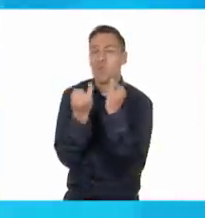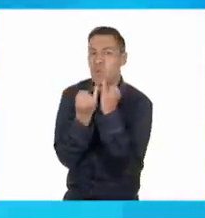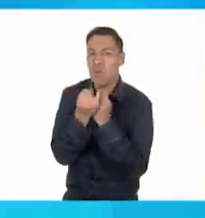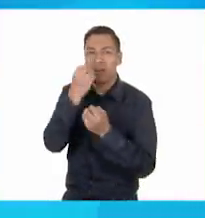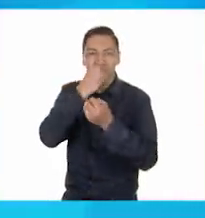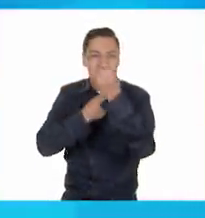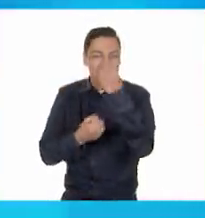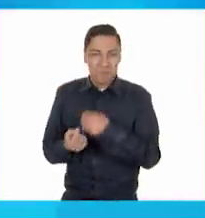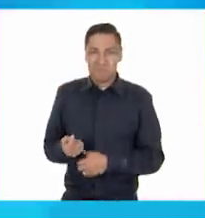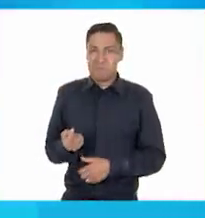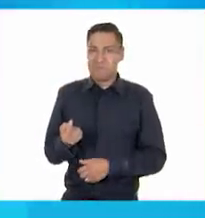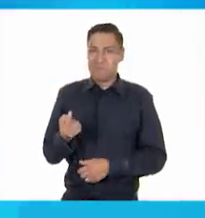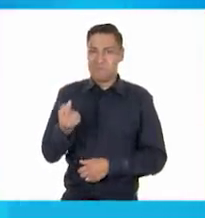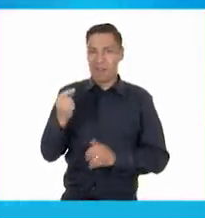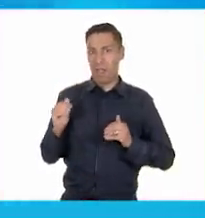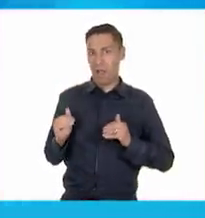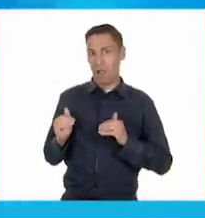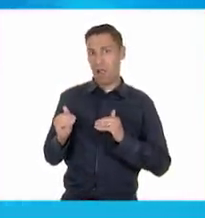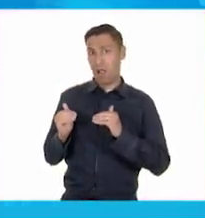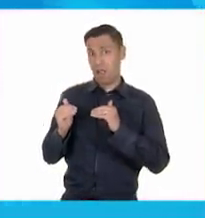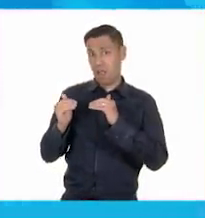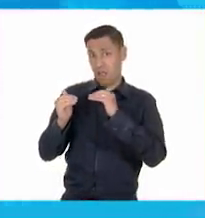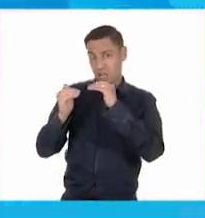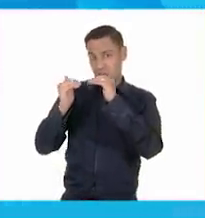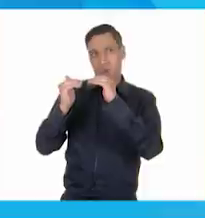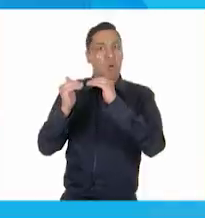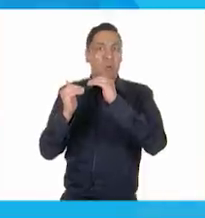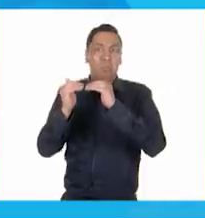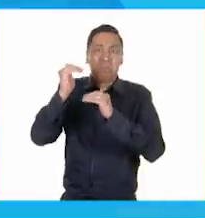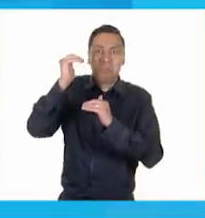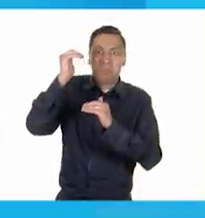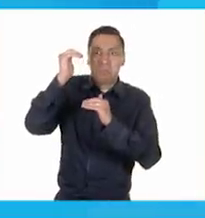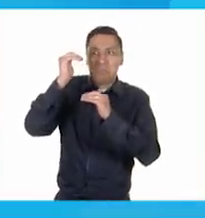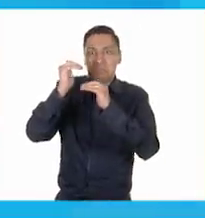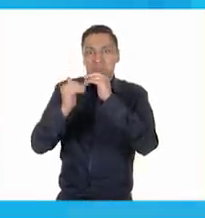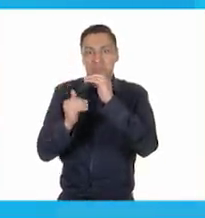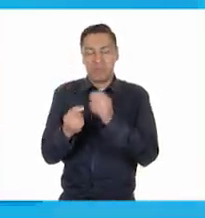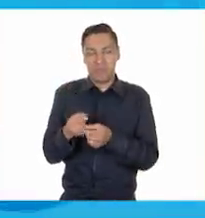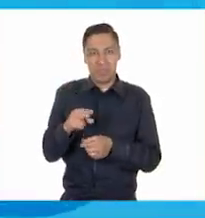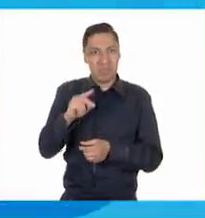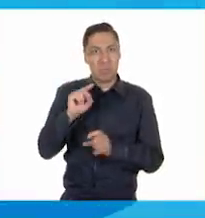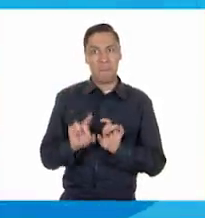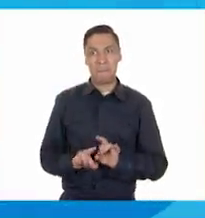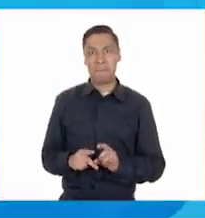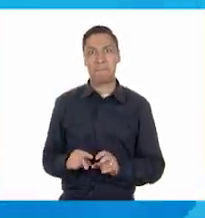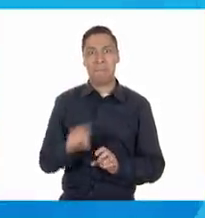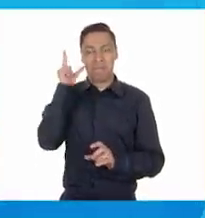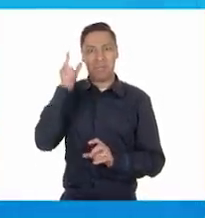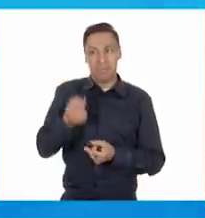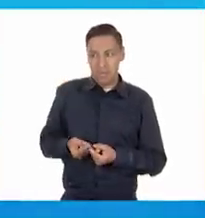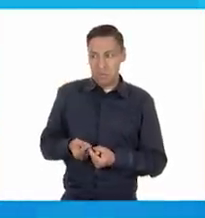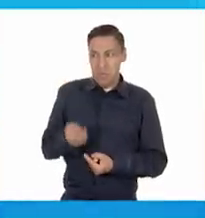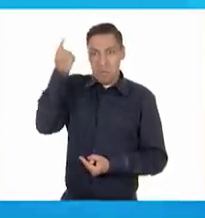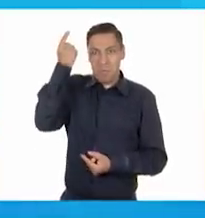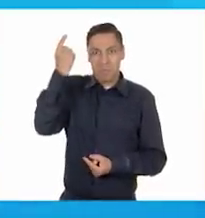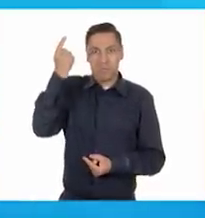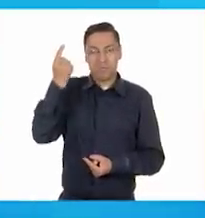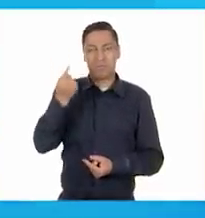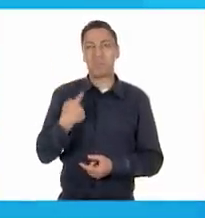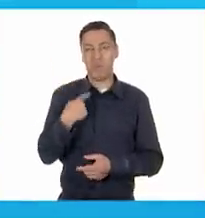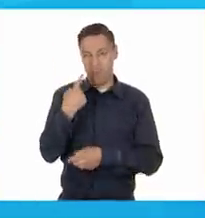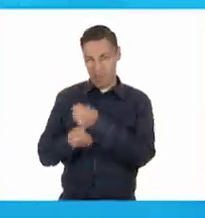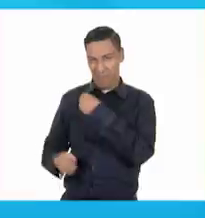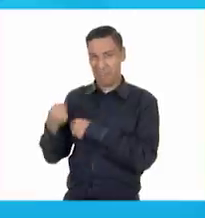No todos crecemos al mismo tiempo tampoco. Algunos crecen dando un estirón. Tomé una foto con mis amigos el año